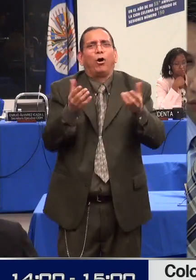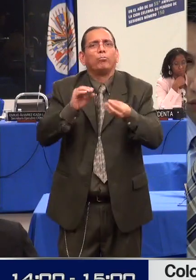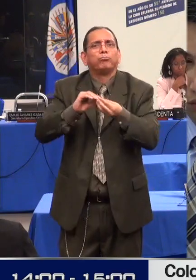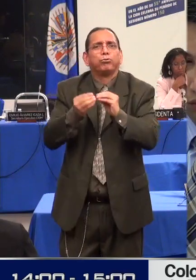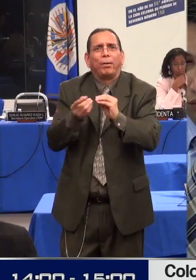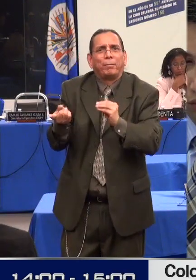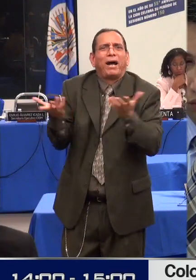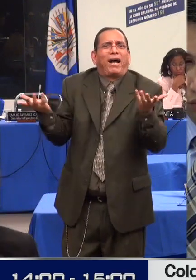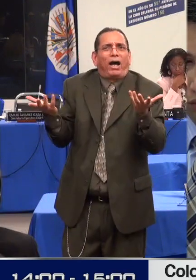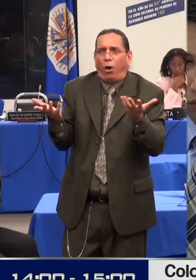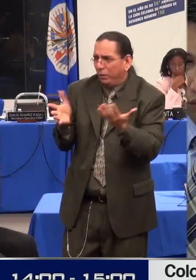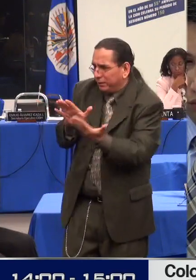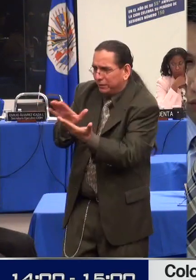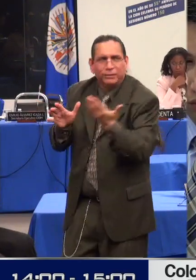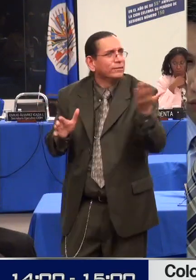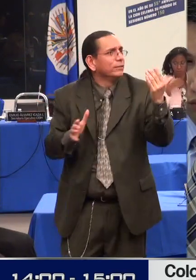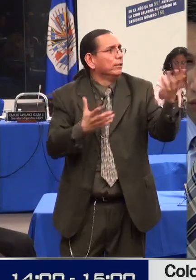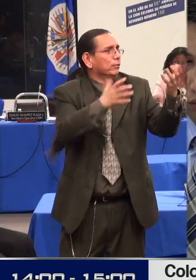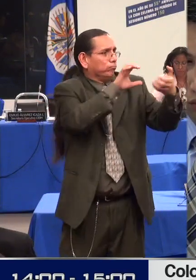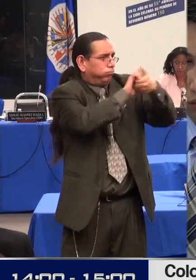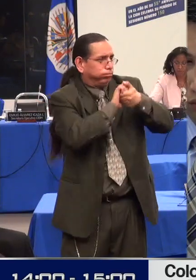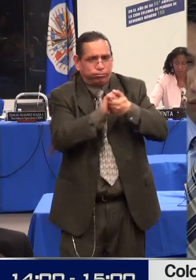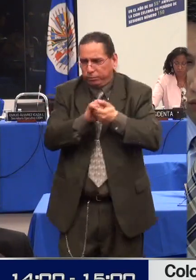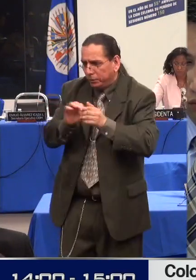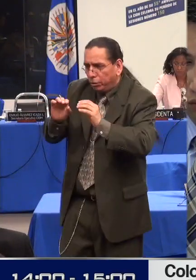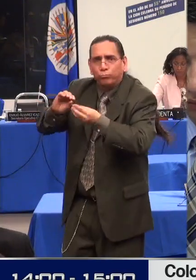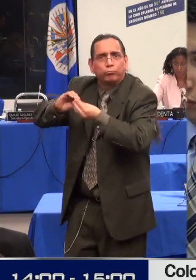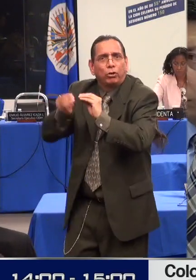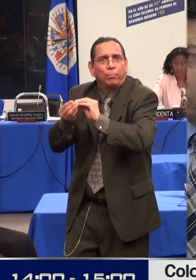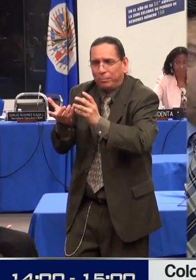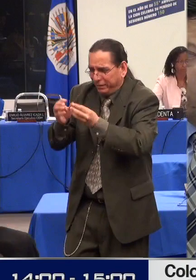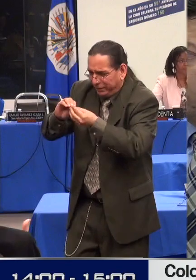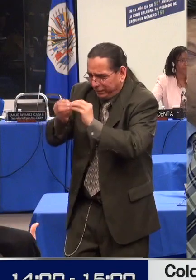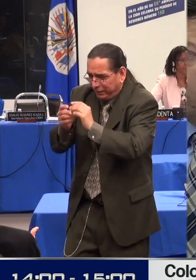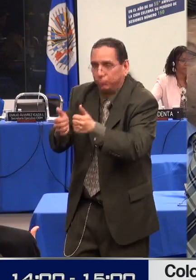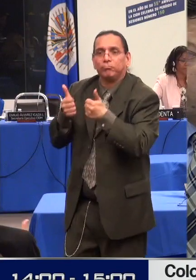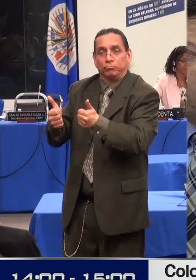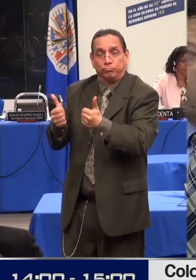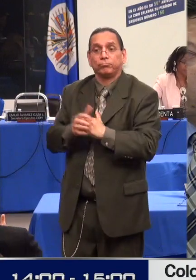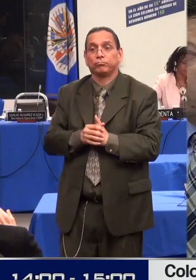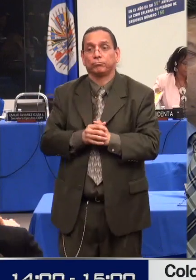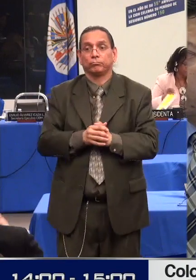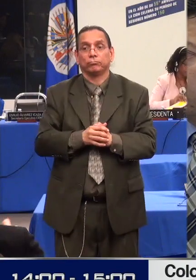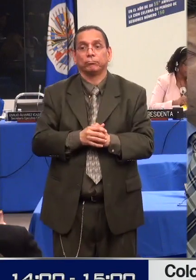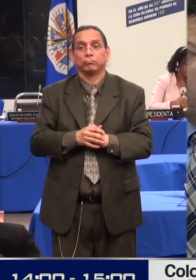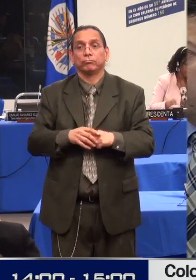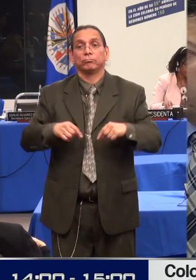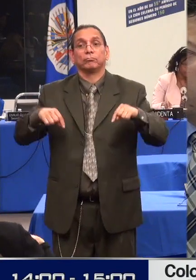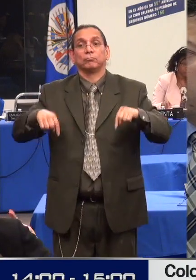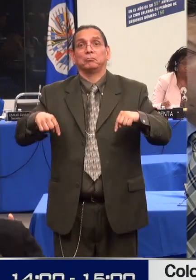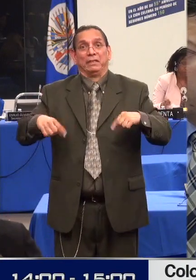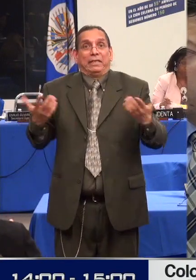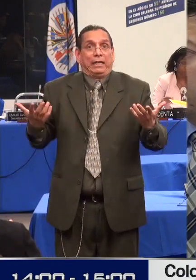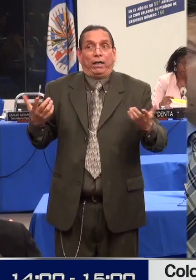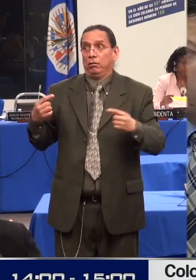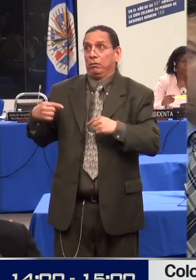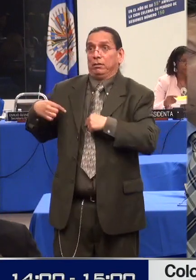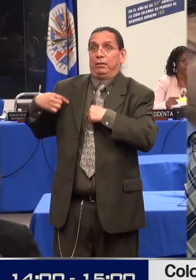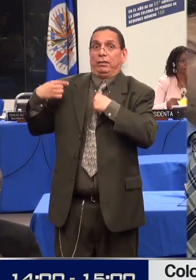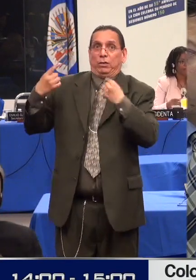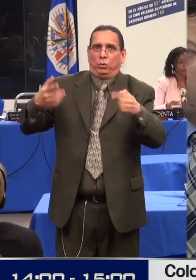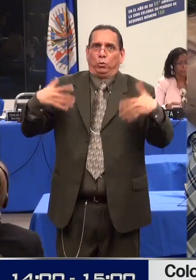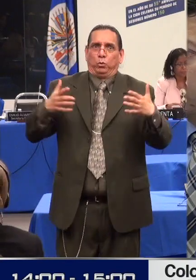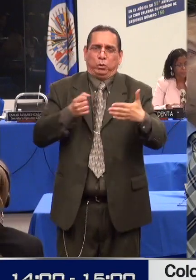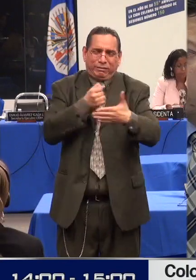importantes retos que tenemos como Estado colombiano para la promoción y ejercicio de los derechos sexuales y reproductivos, entre ellos terminar la